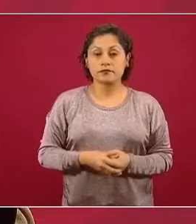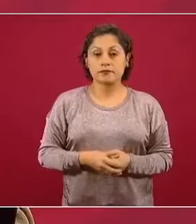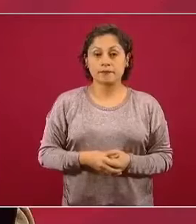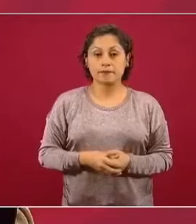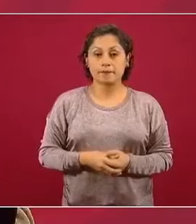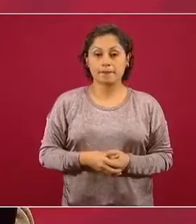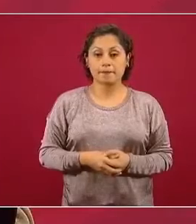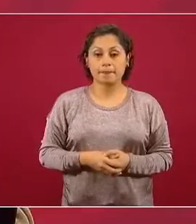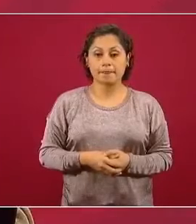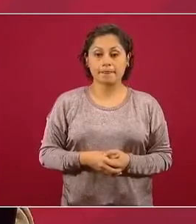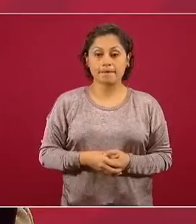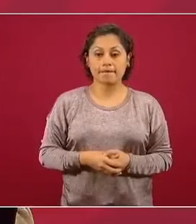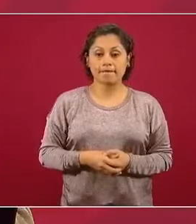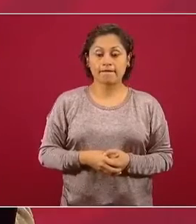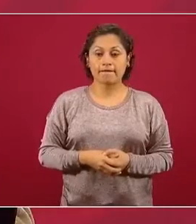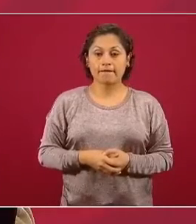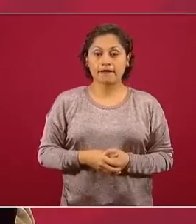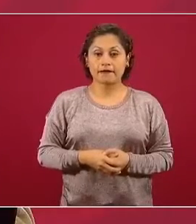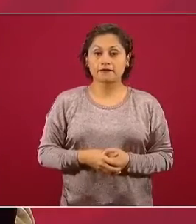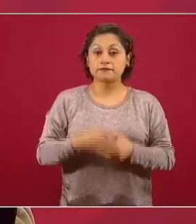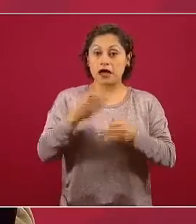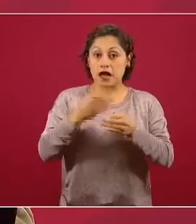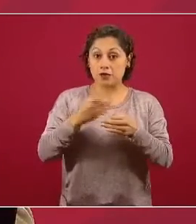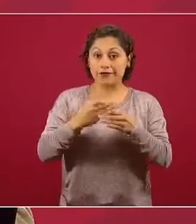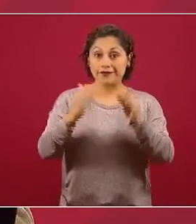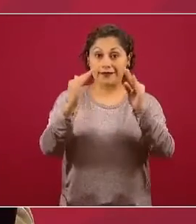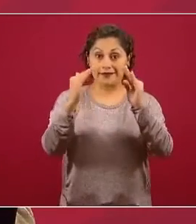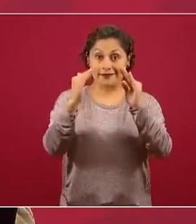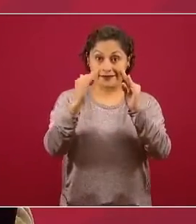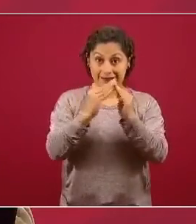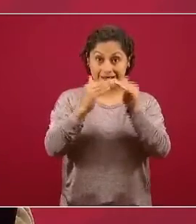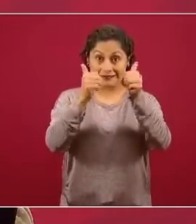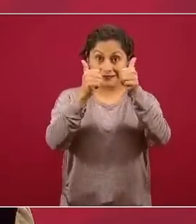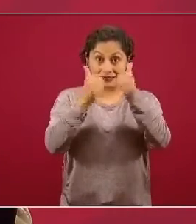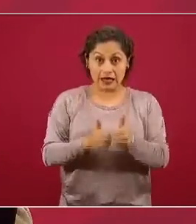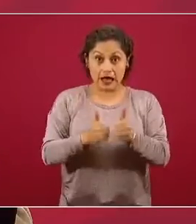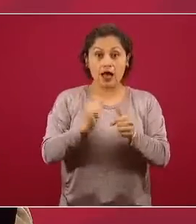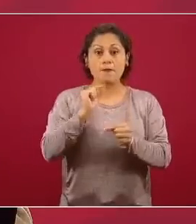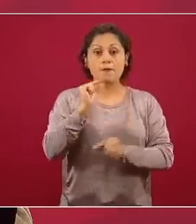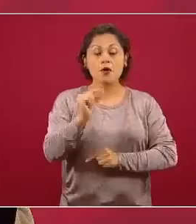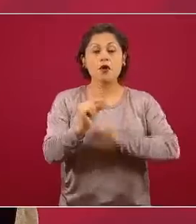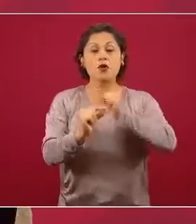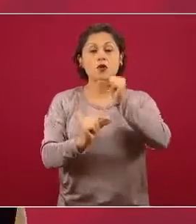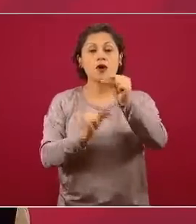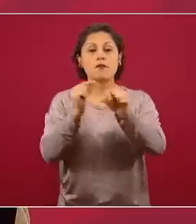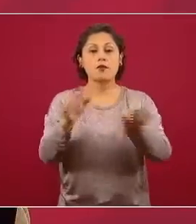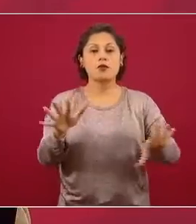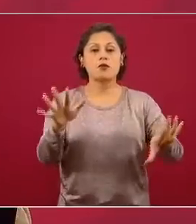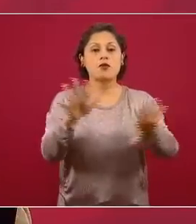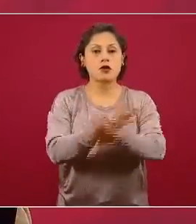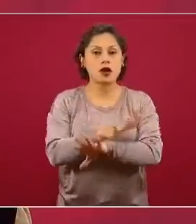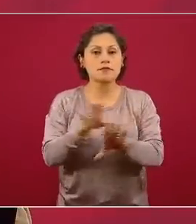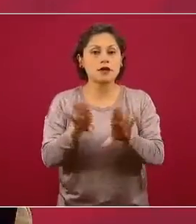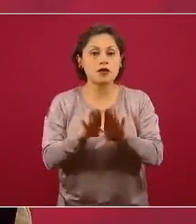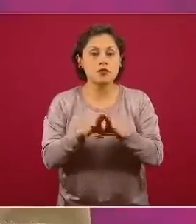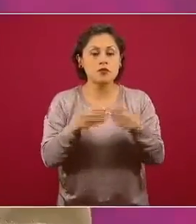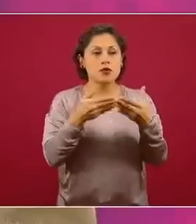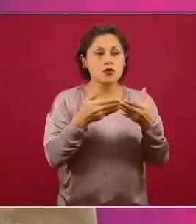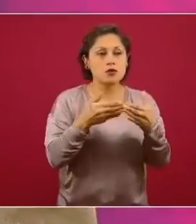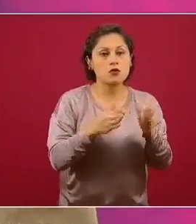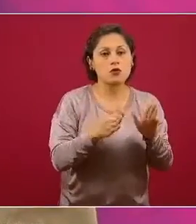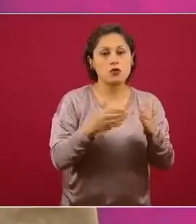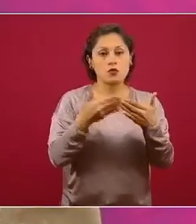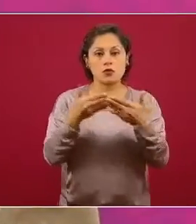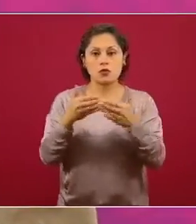momento el proceso de desconfinamiento implica el riesgo de que haya un repunte, un